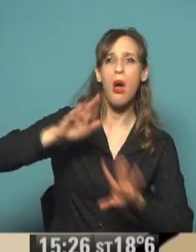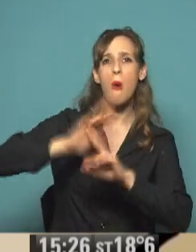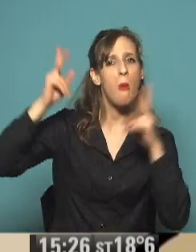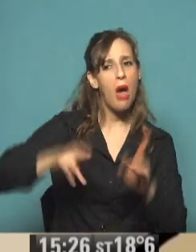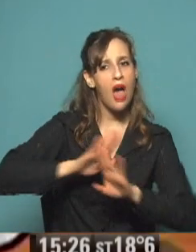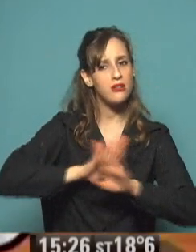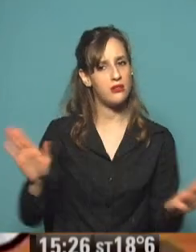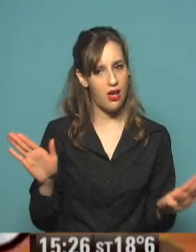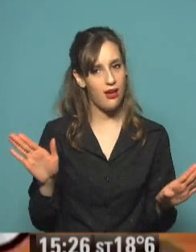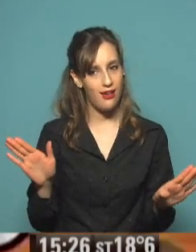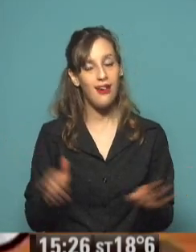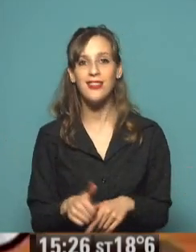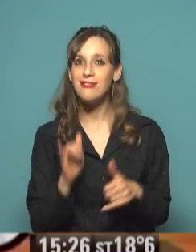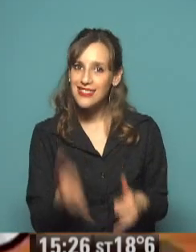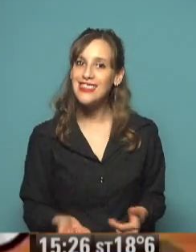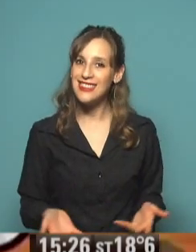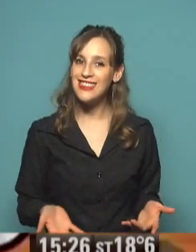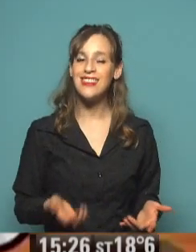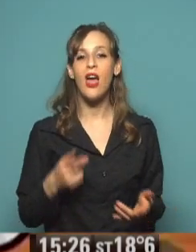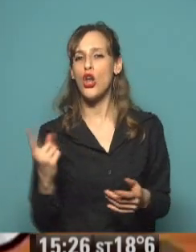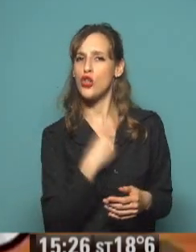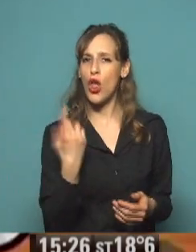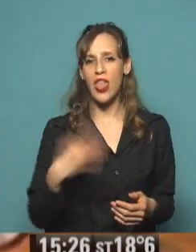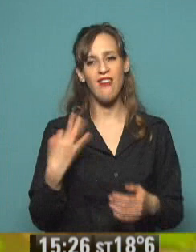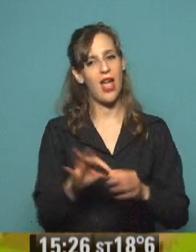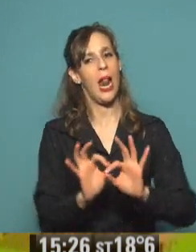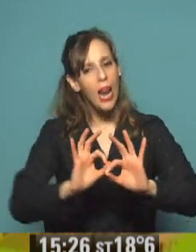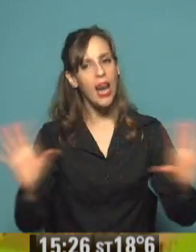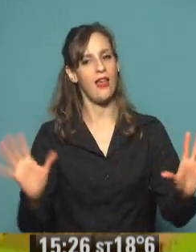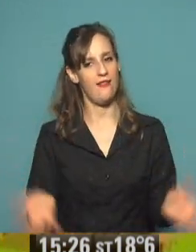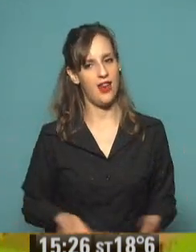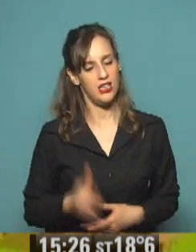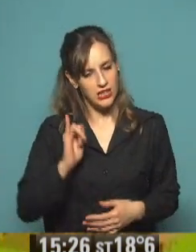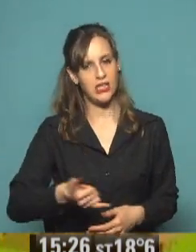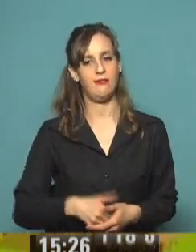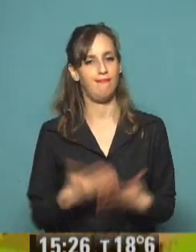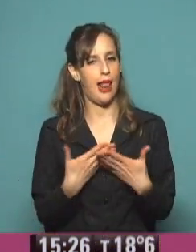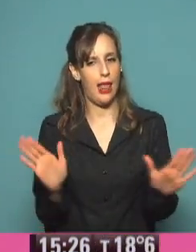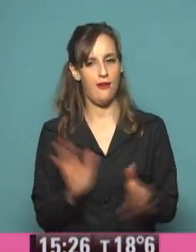y nunca hay que rendirse. Así es, Zamba. Seamos libres. ¡Que lo demás no importa nada!